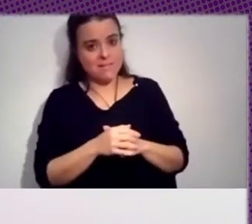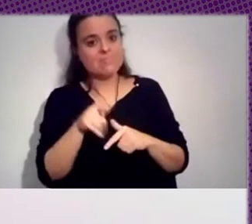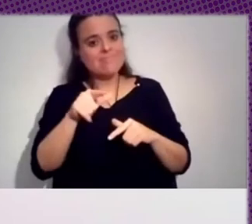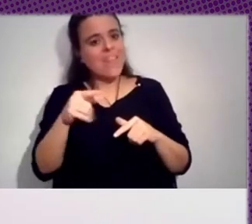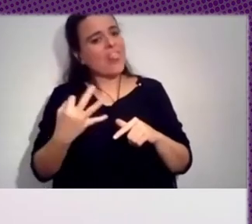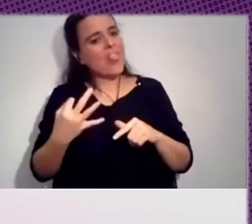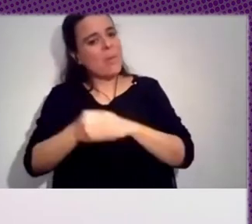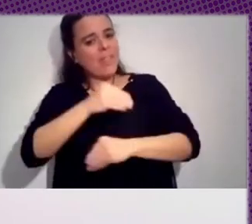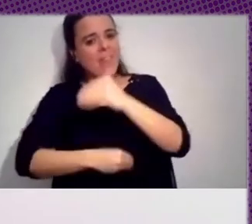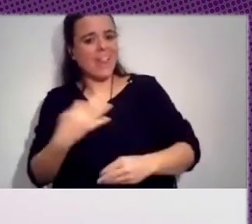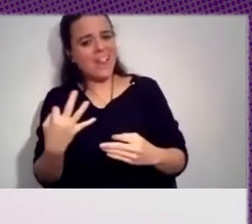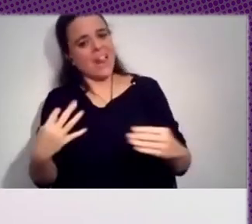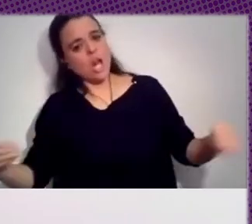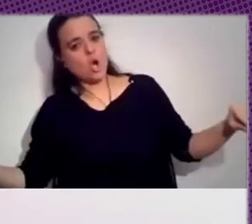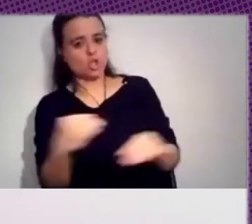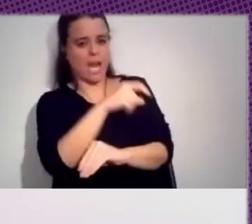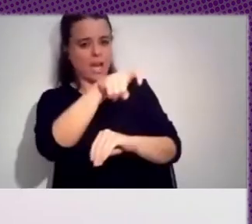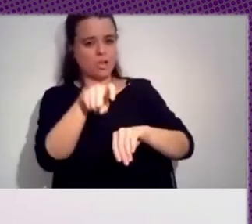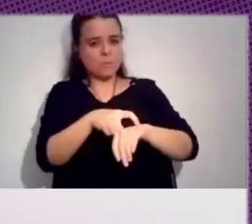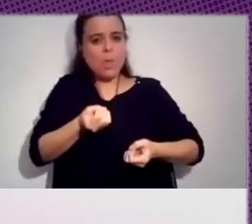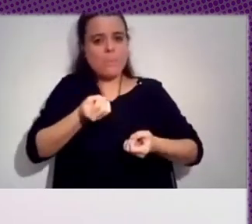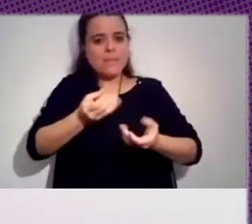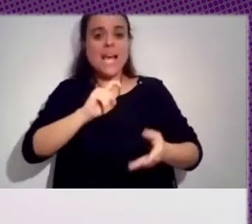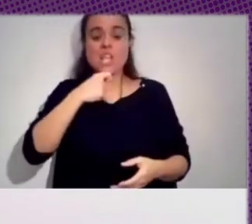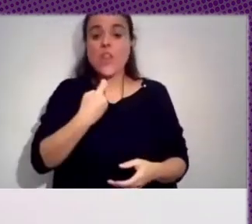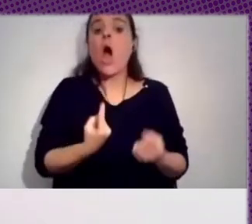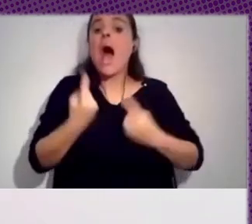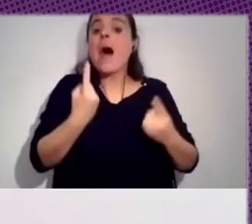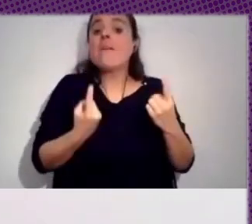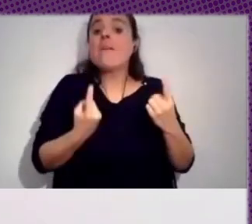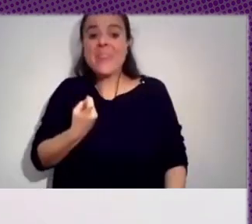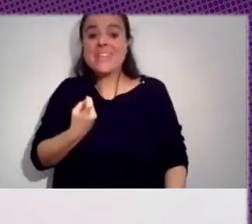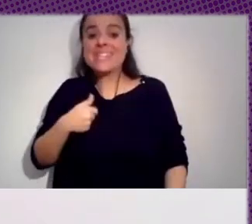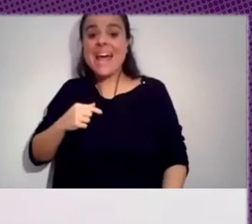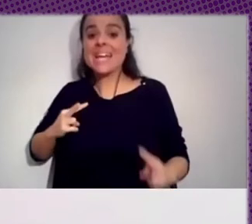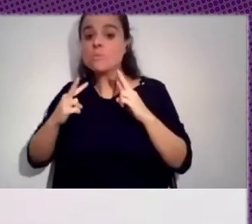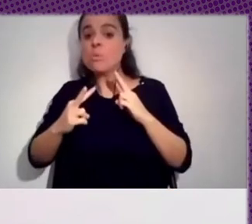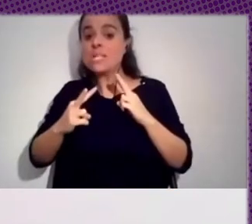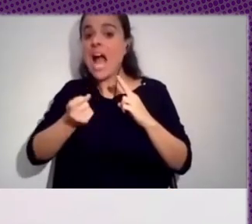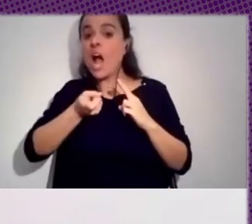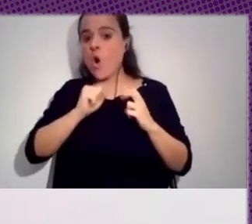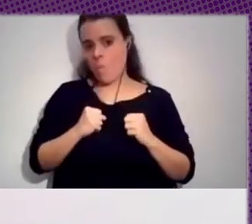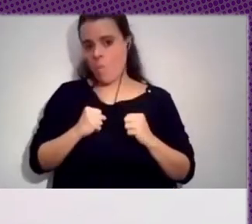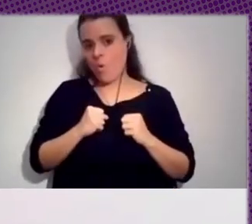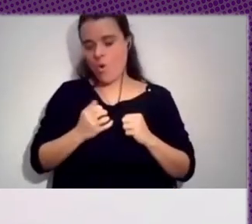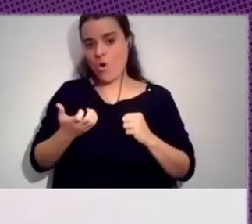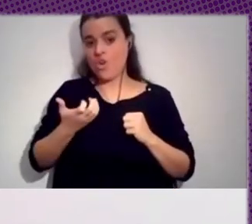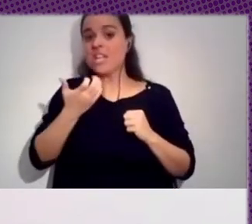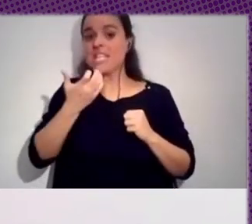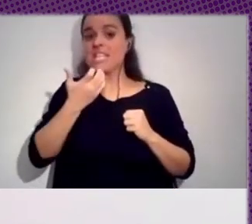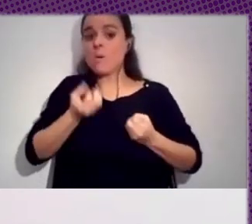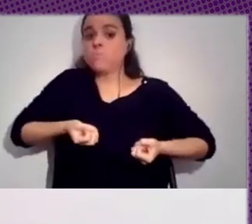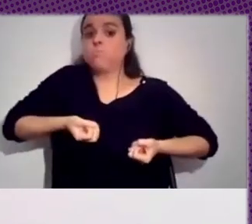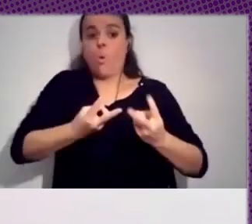estos mensajes de odio, que muchas veces lo que nos pide es reaccionar, pero muchas veces lo que estamos es cayendo en la trampa y jugando a la